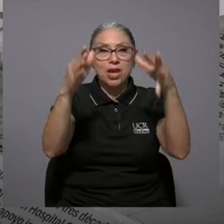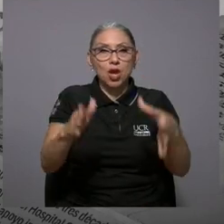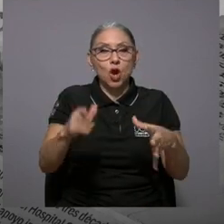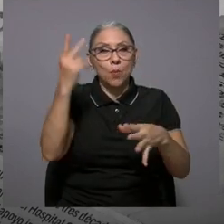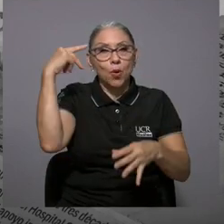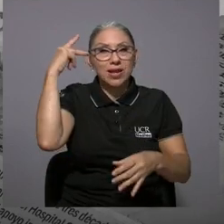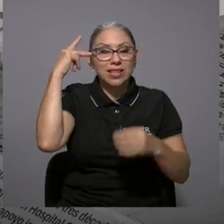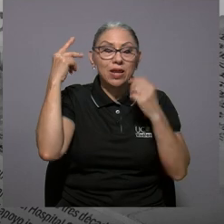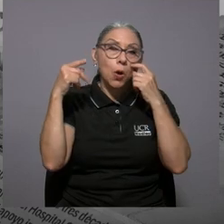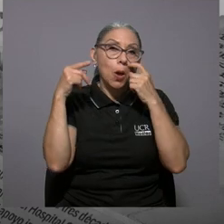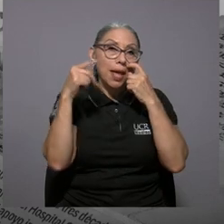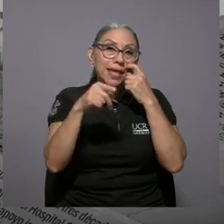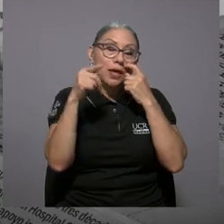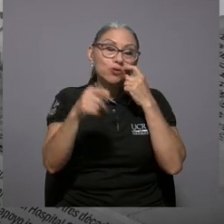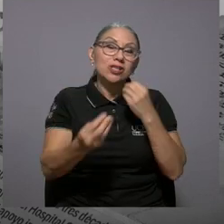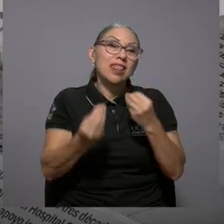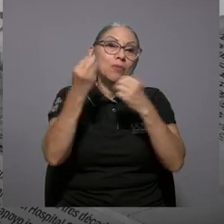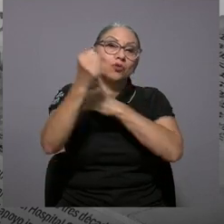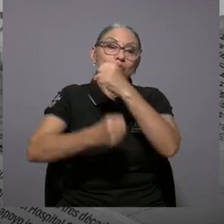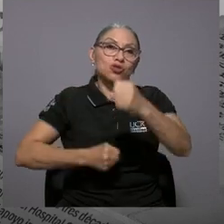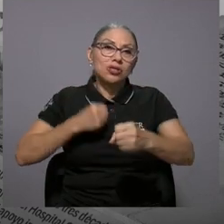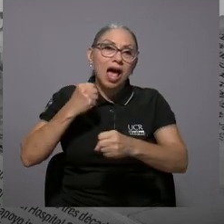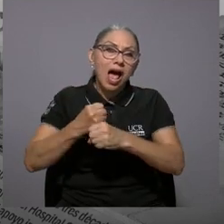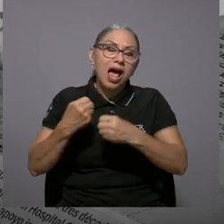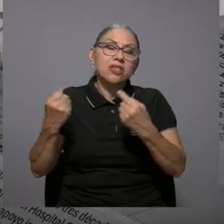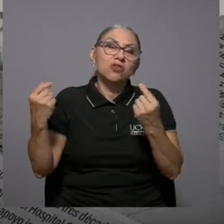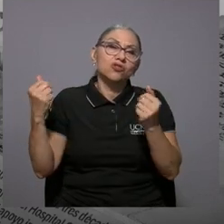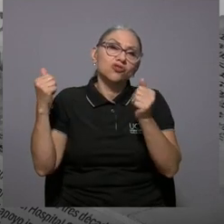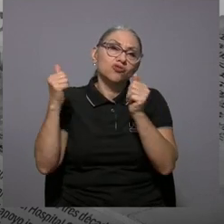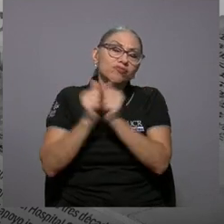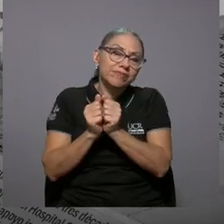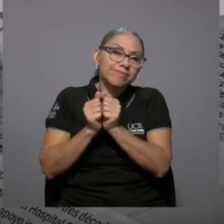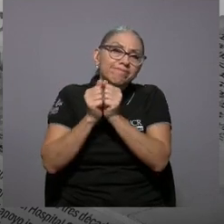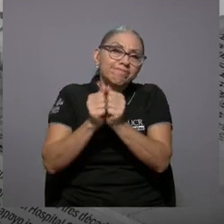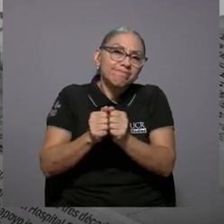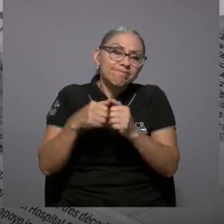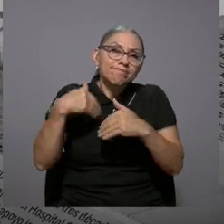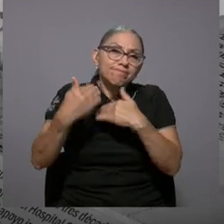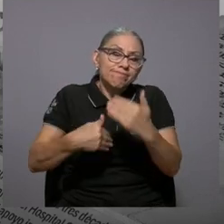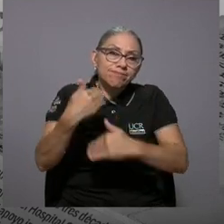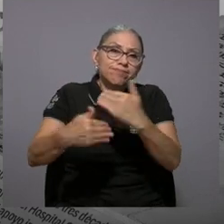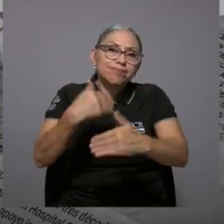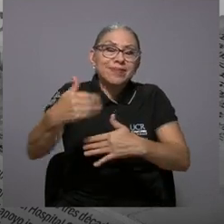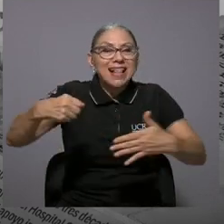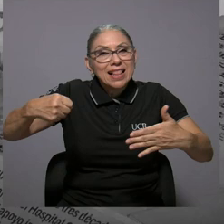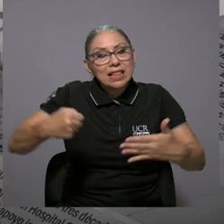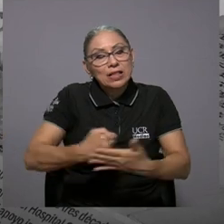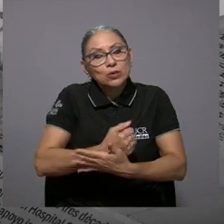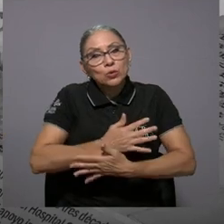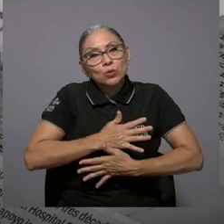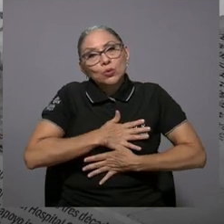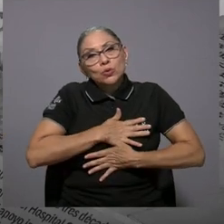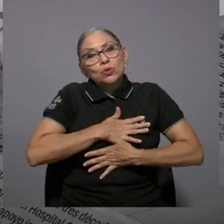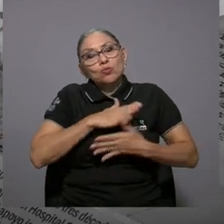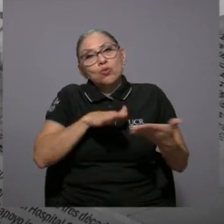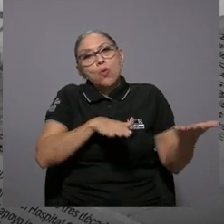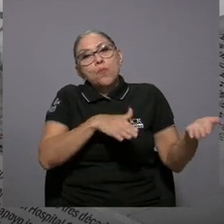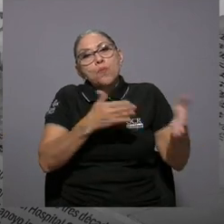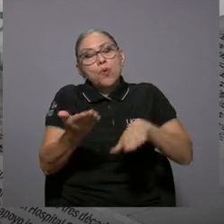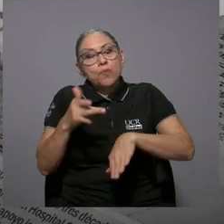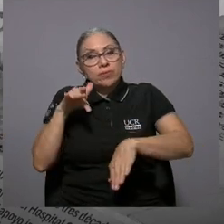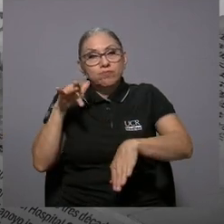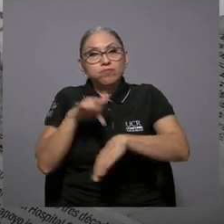político con el cual usted transitó durante muchos años y que lamentablemente partió